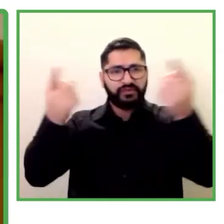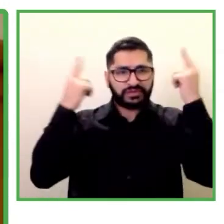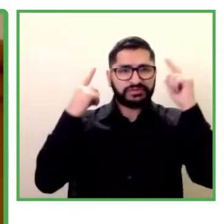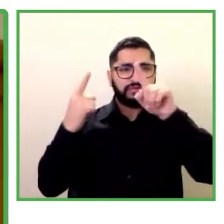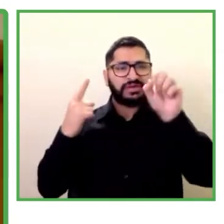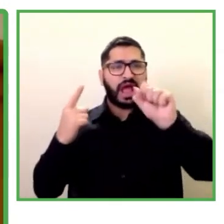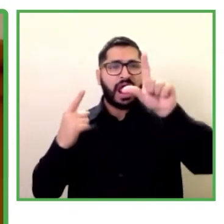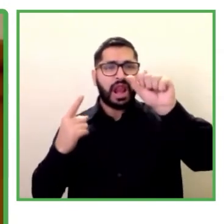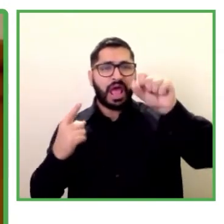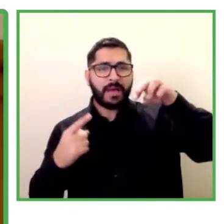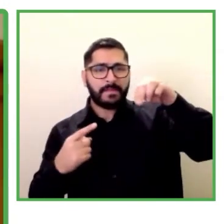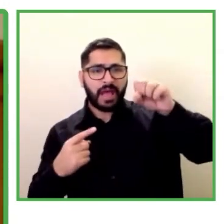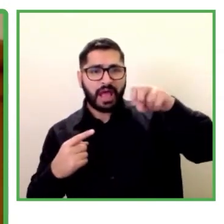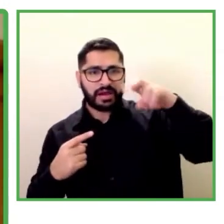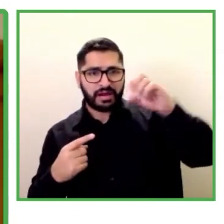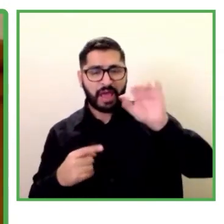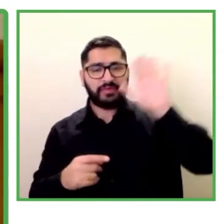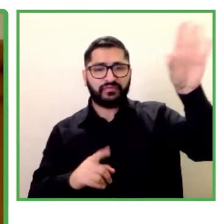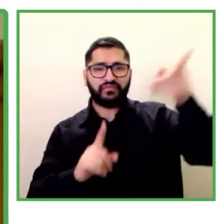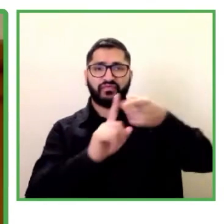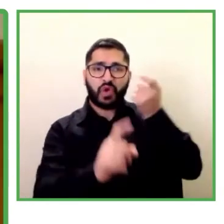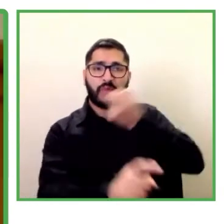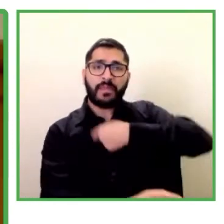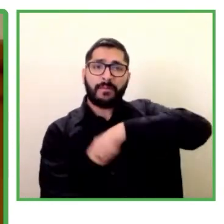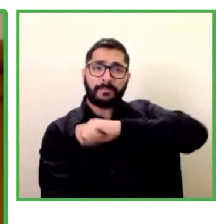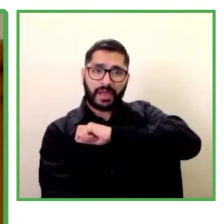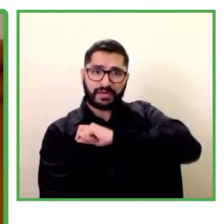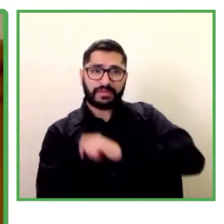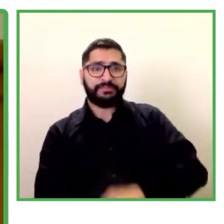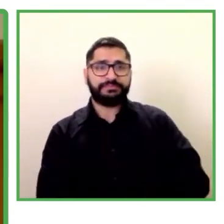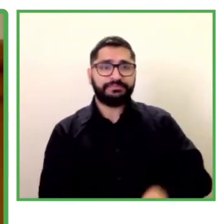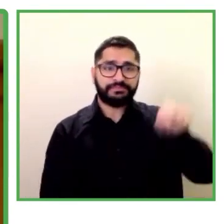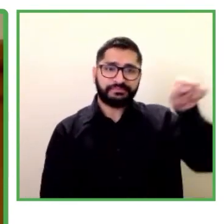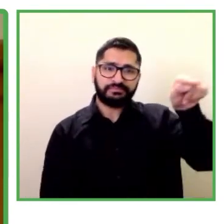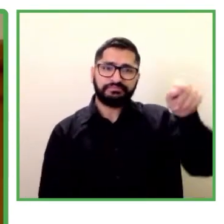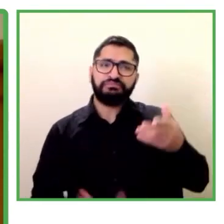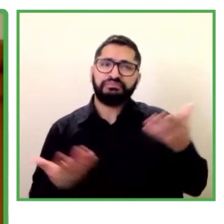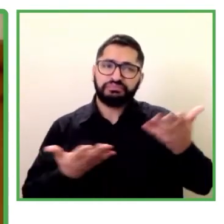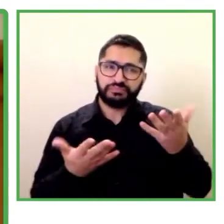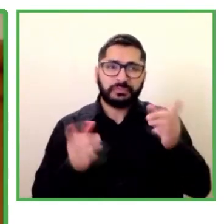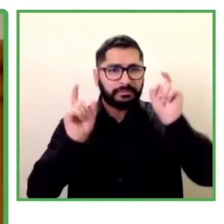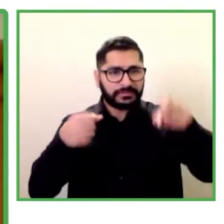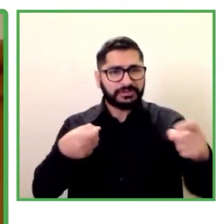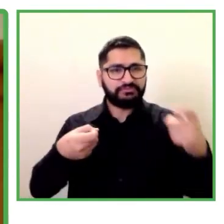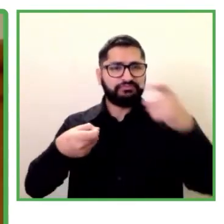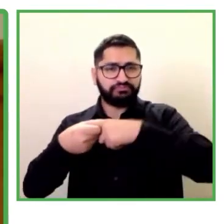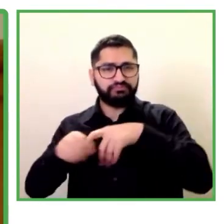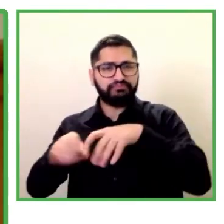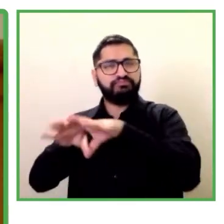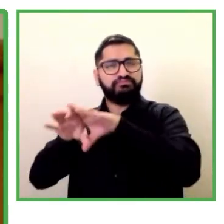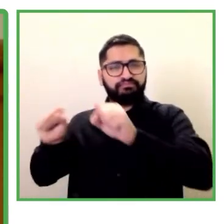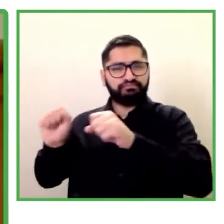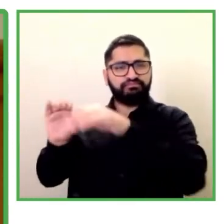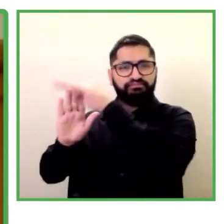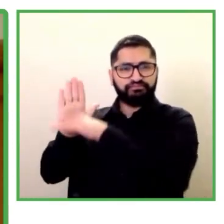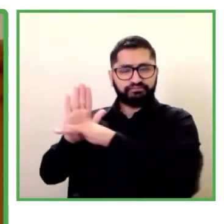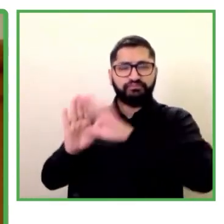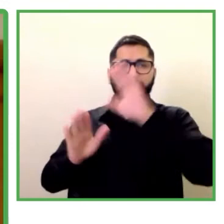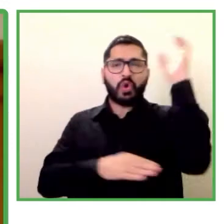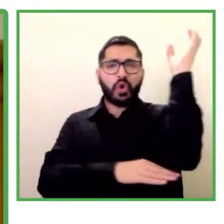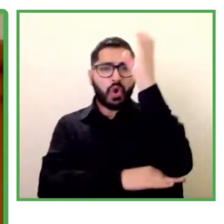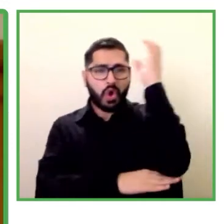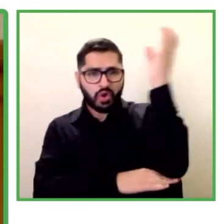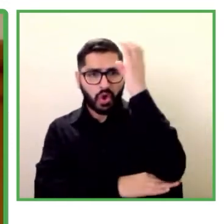el Pacto de Productividad de Colombia María José nos va a presentar el trabajo de la Red Paraguaya de Empresas Amigas de la Inclusión María José cuando